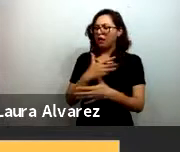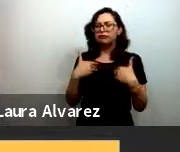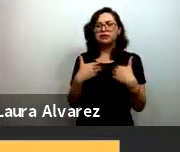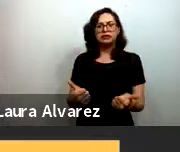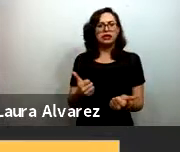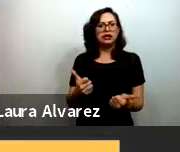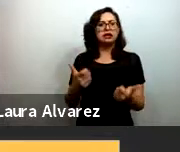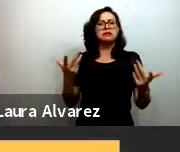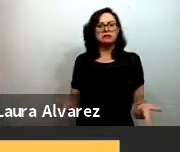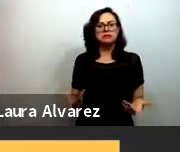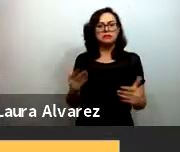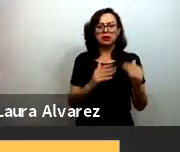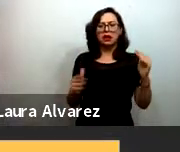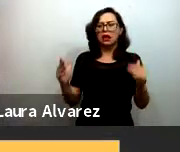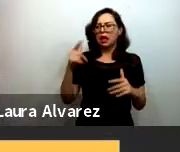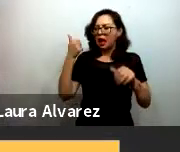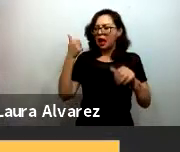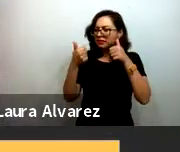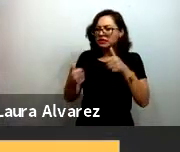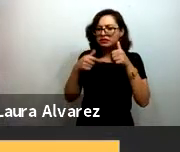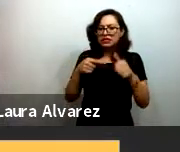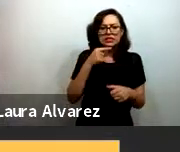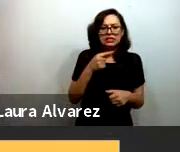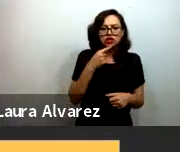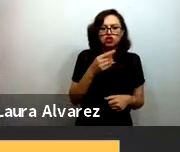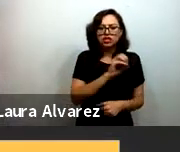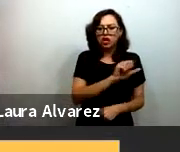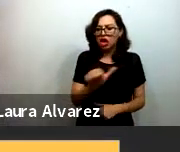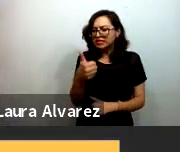empieza por una tensión integral a la primera infancia